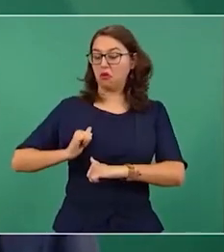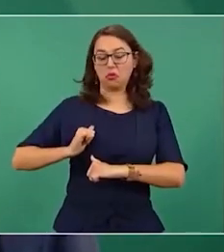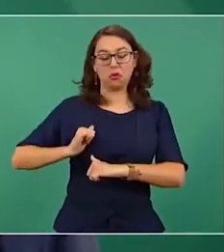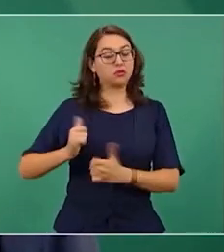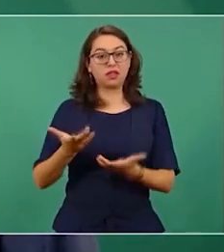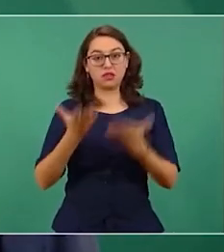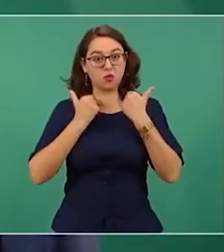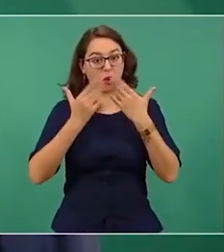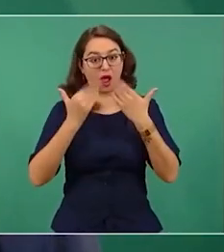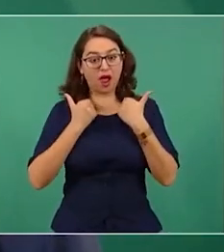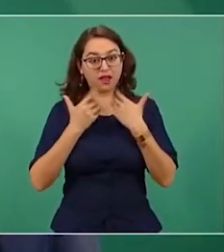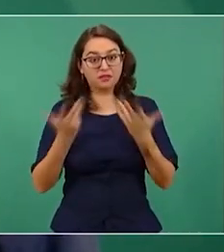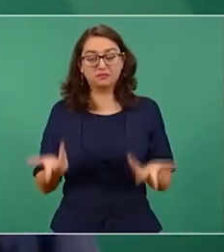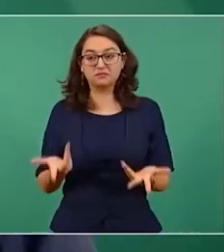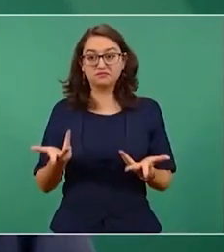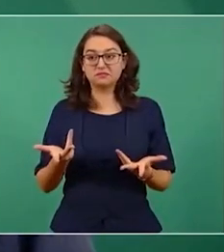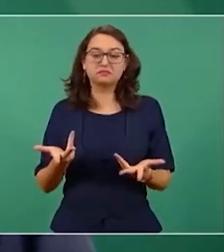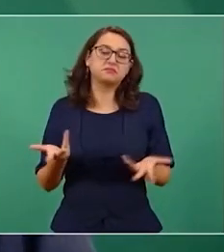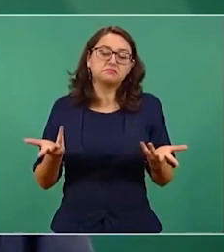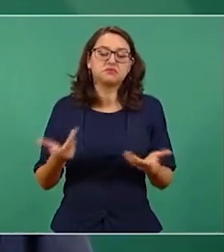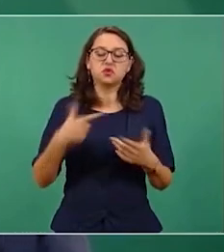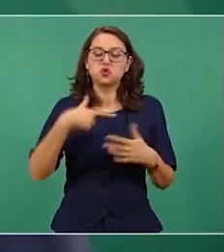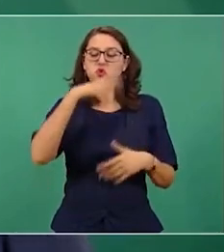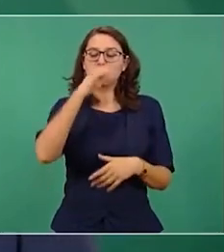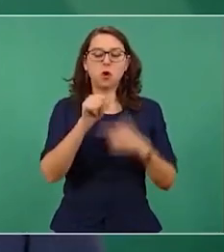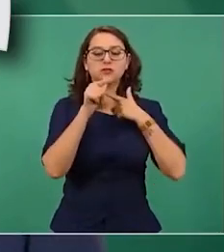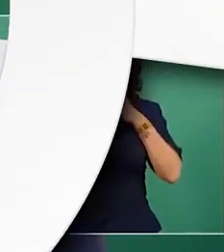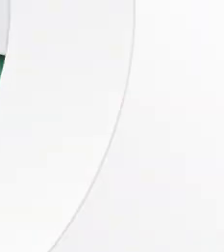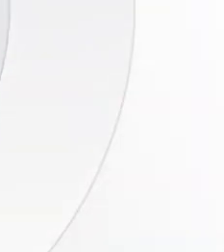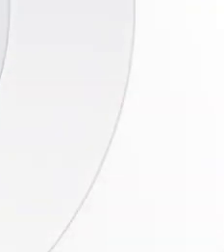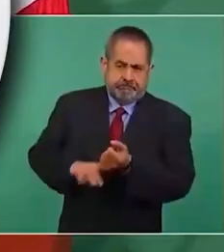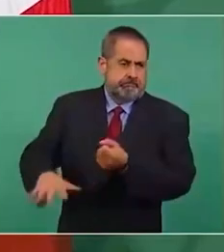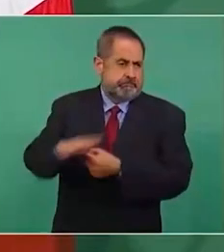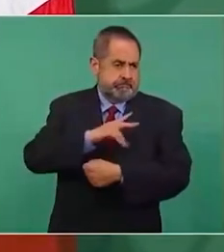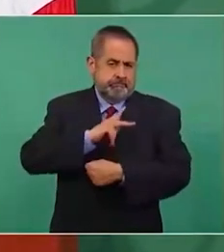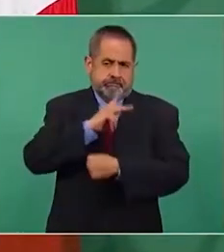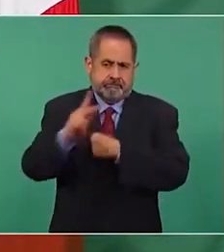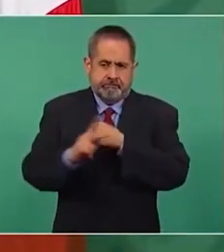sin autoridad política y esa autoridad moral y esa autoridad política